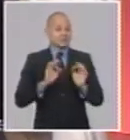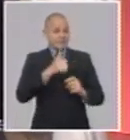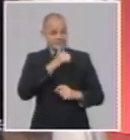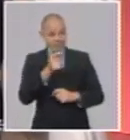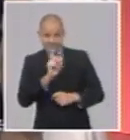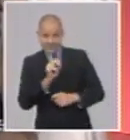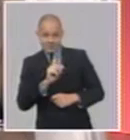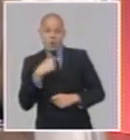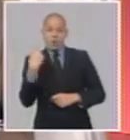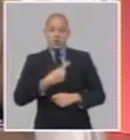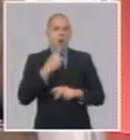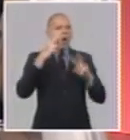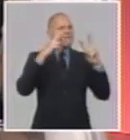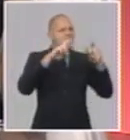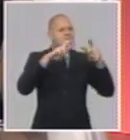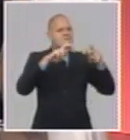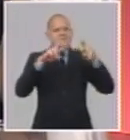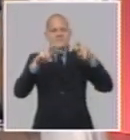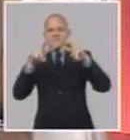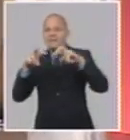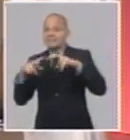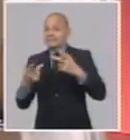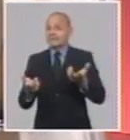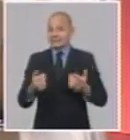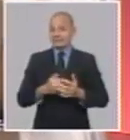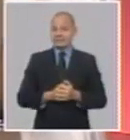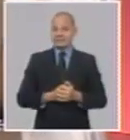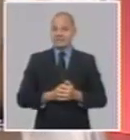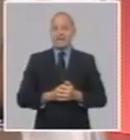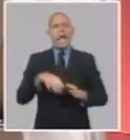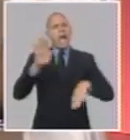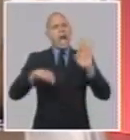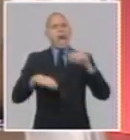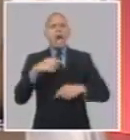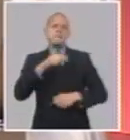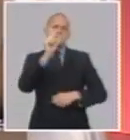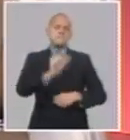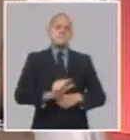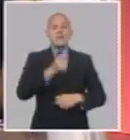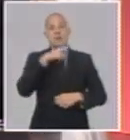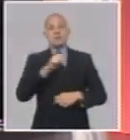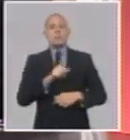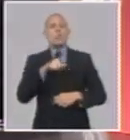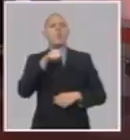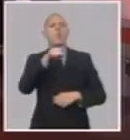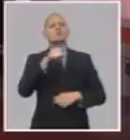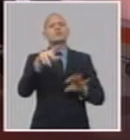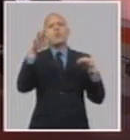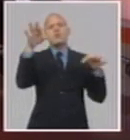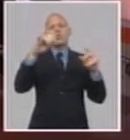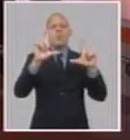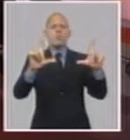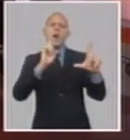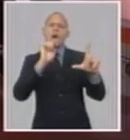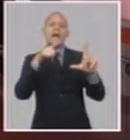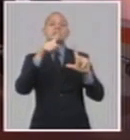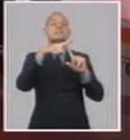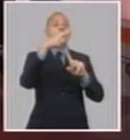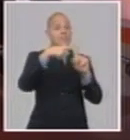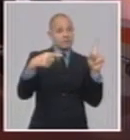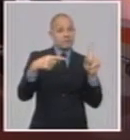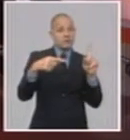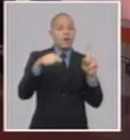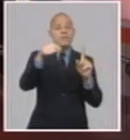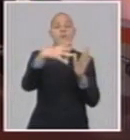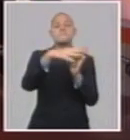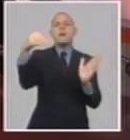las redes, que qué pasaba, que yo soy técnico medio o estoy ocupando una plaza de nivel superior y ahora pierdo ese derecho, pierdo